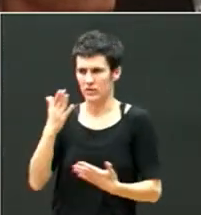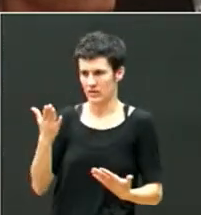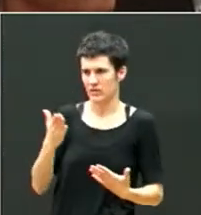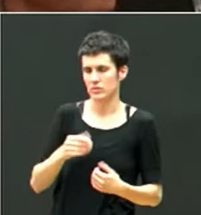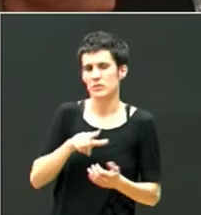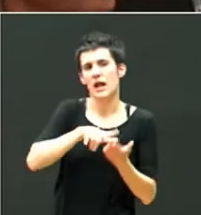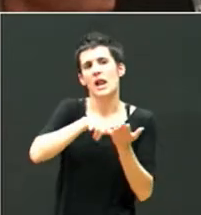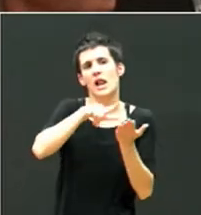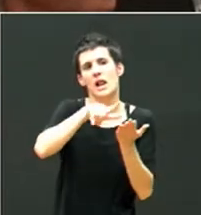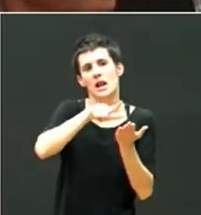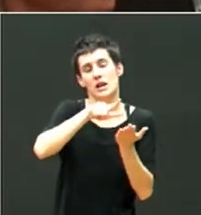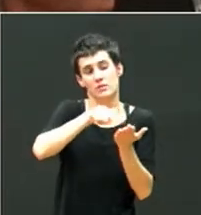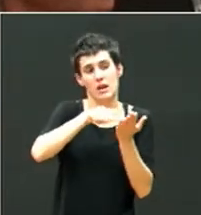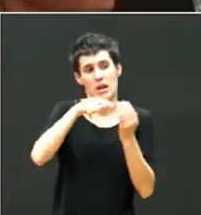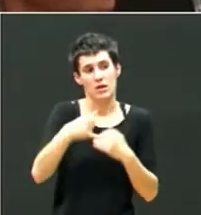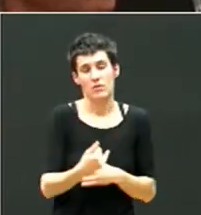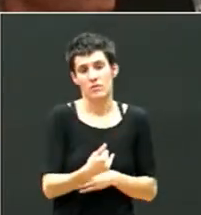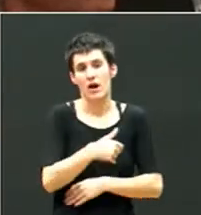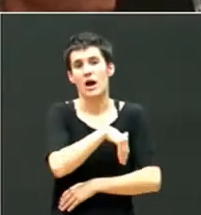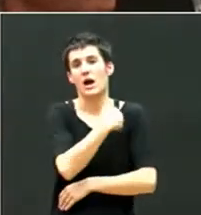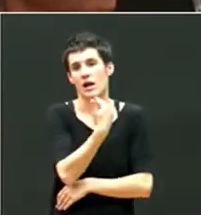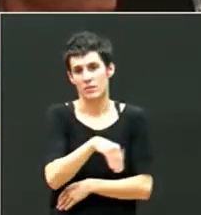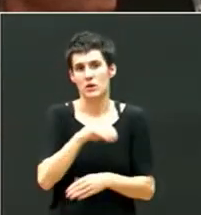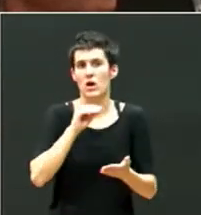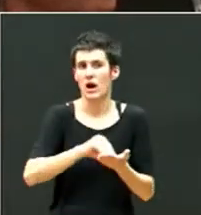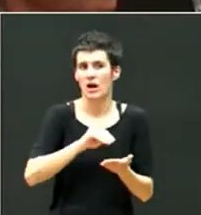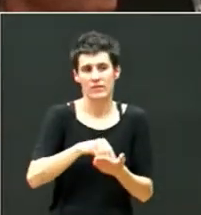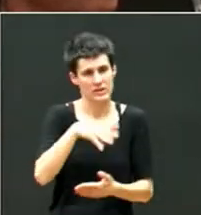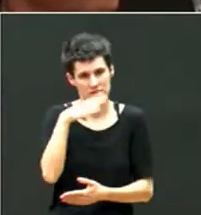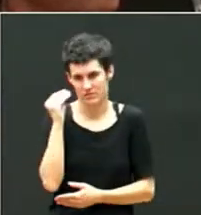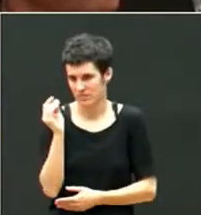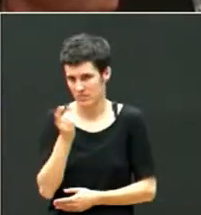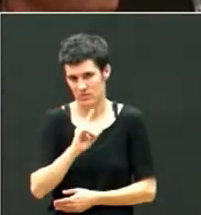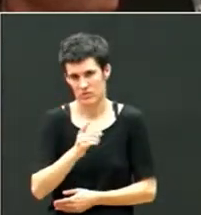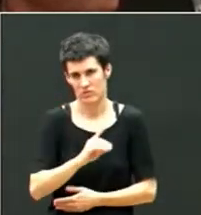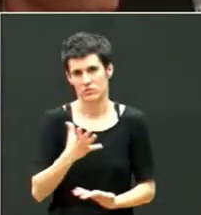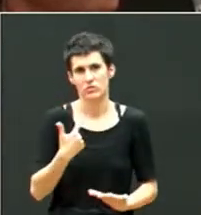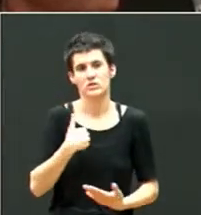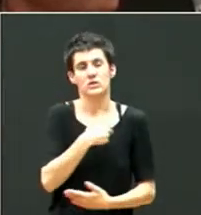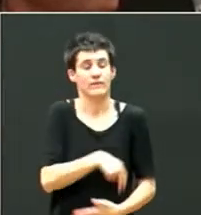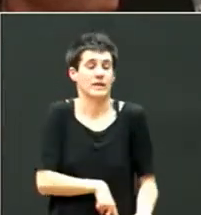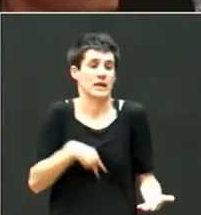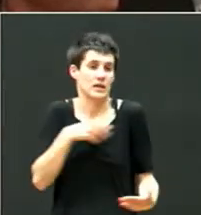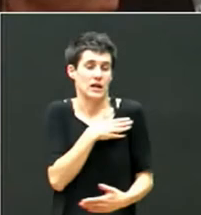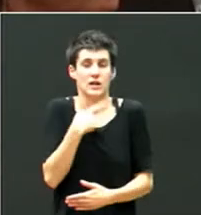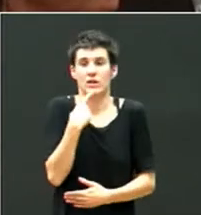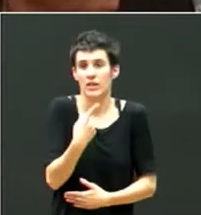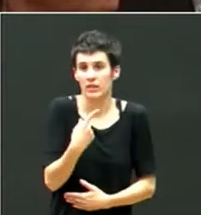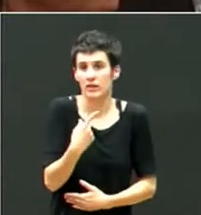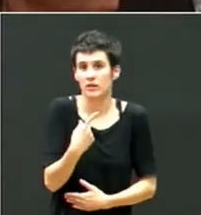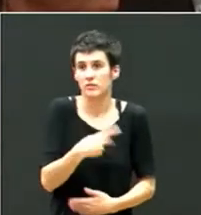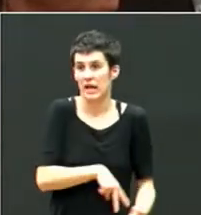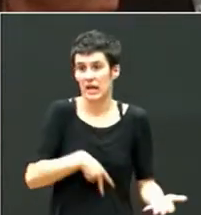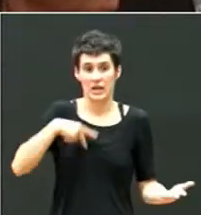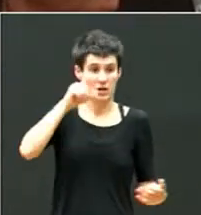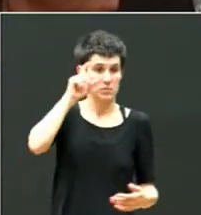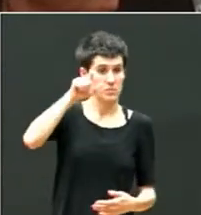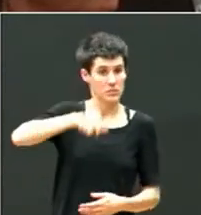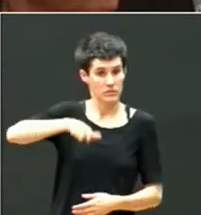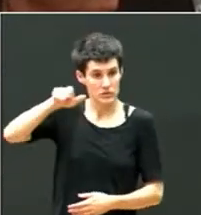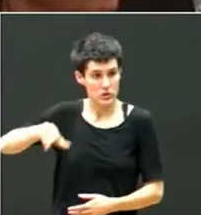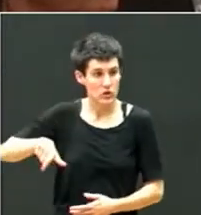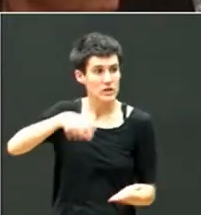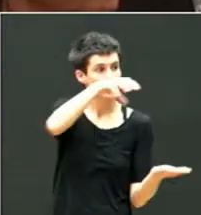lenguaje académico. Y en general, sí que me gustaría decir que yo creo que el profesorado, los centros, tenemos que